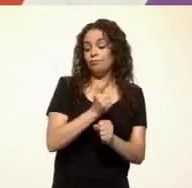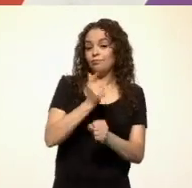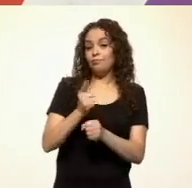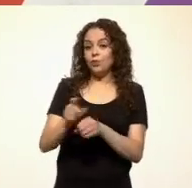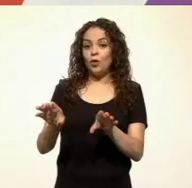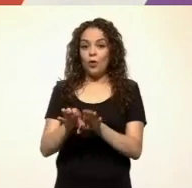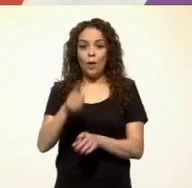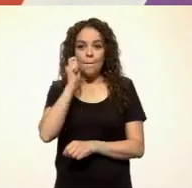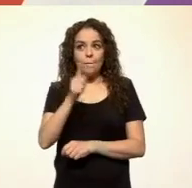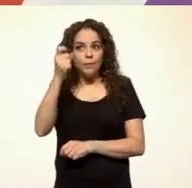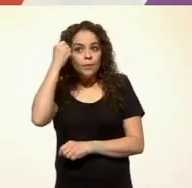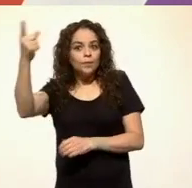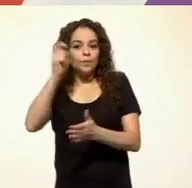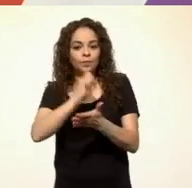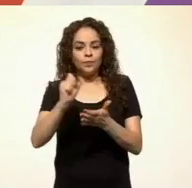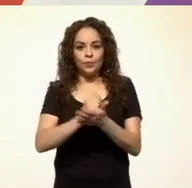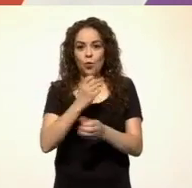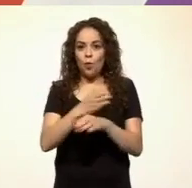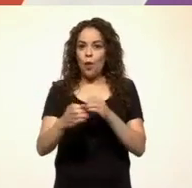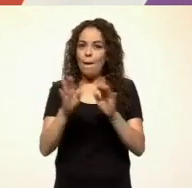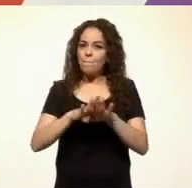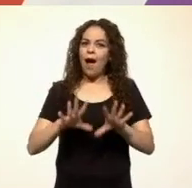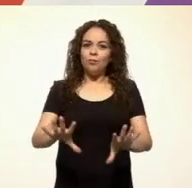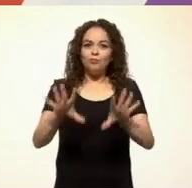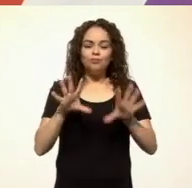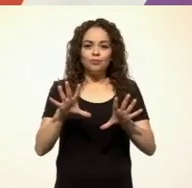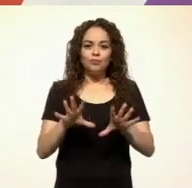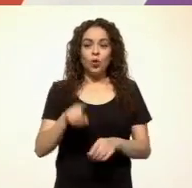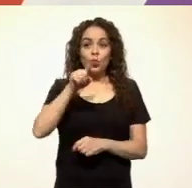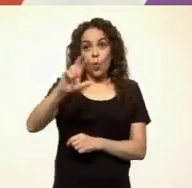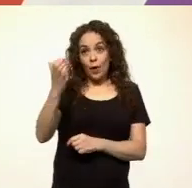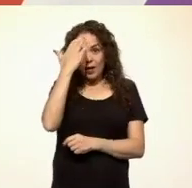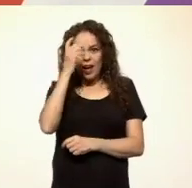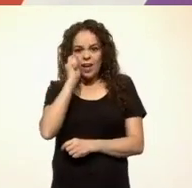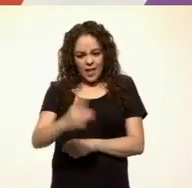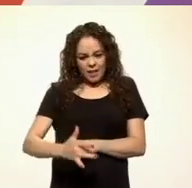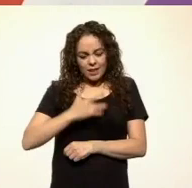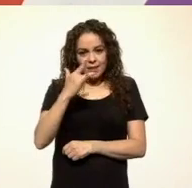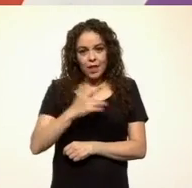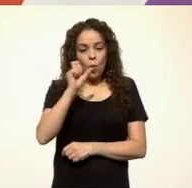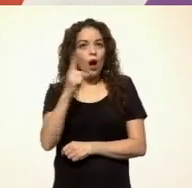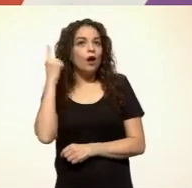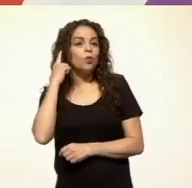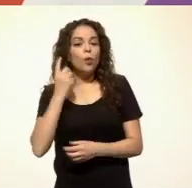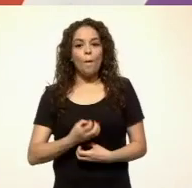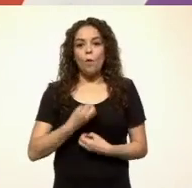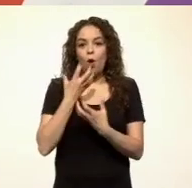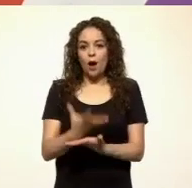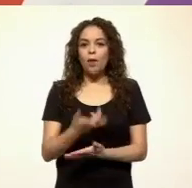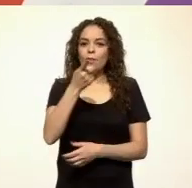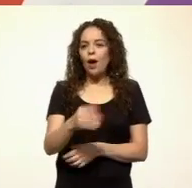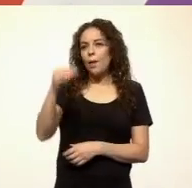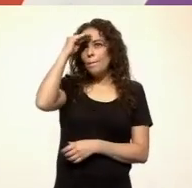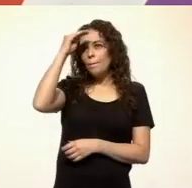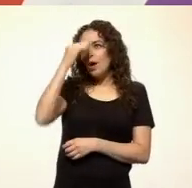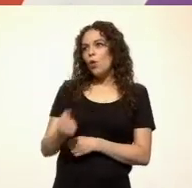persona que lo escribió. Reconoce lo que tú sientes al escuchar el poema y piensa en alguna persona con